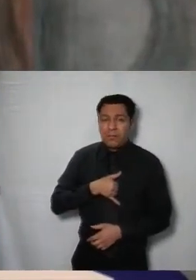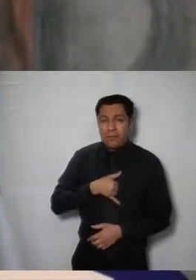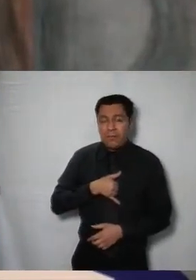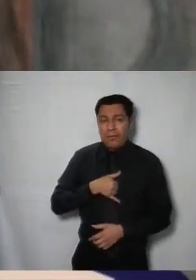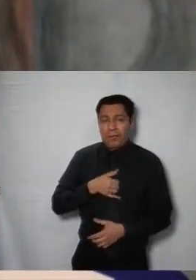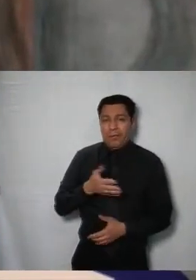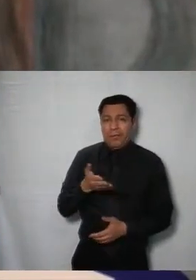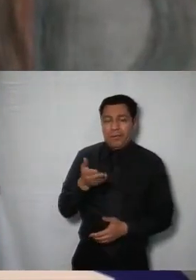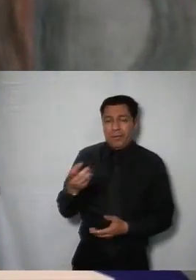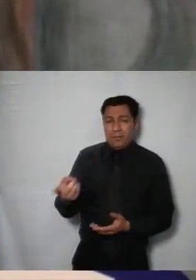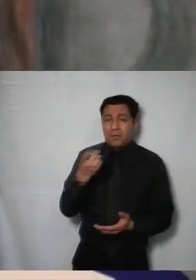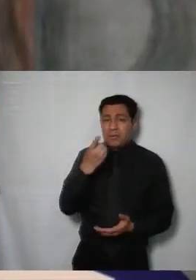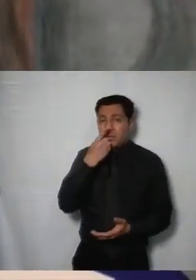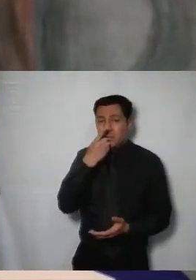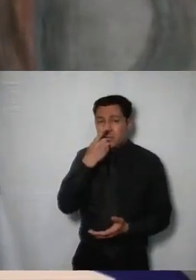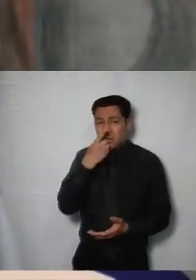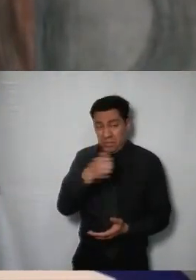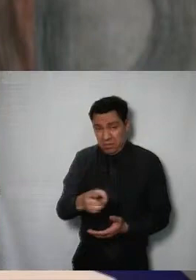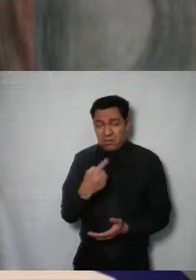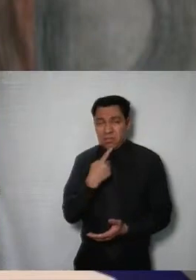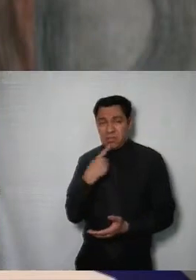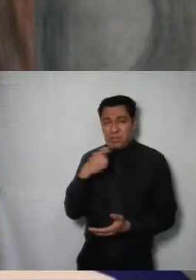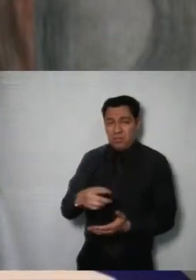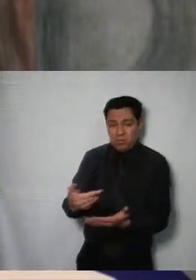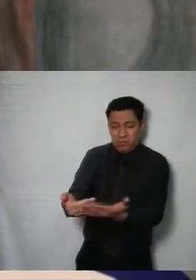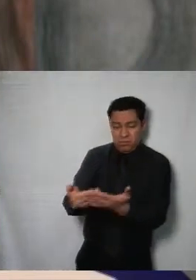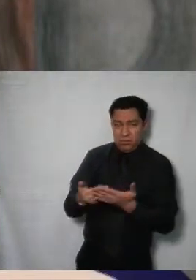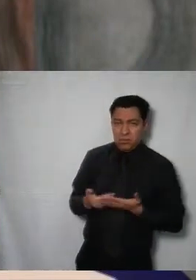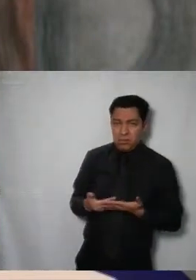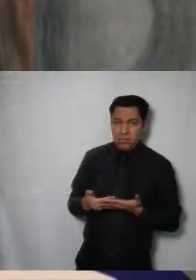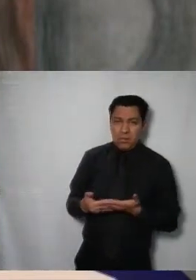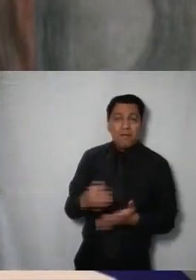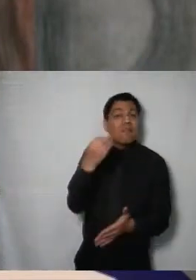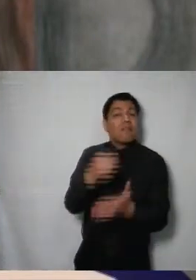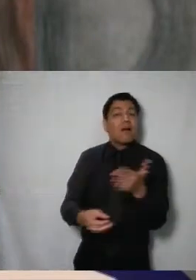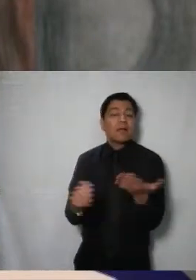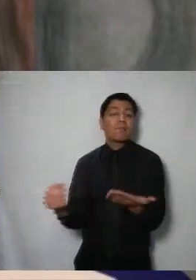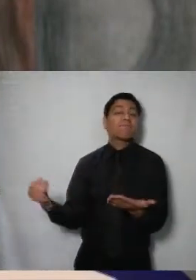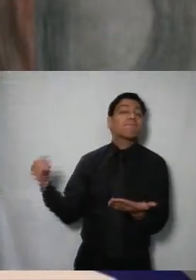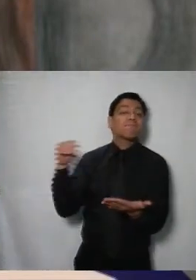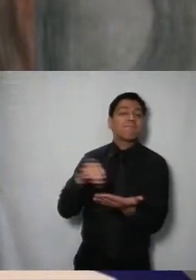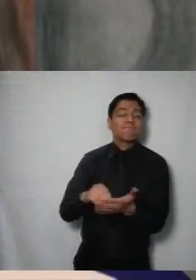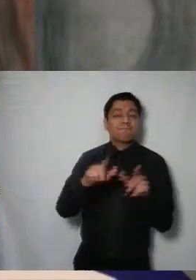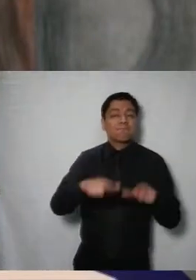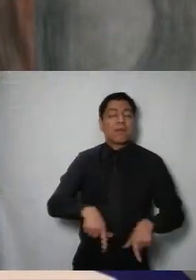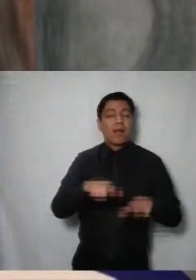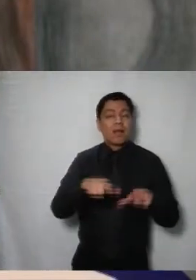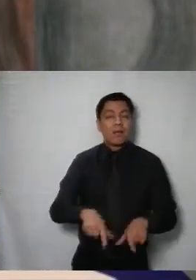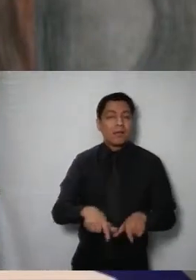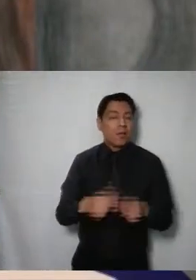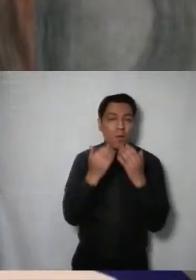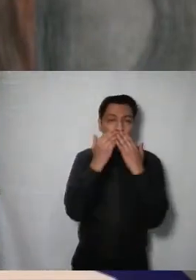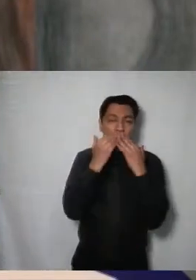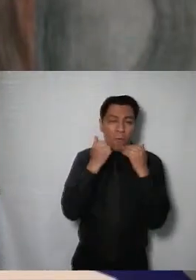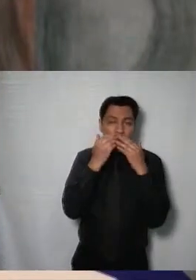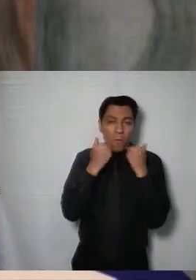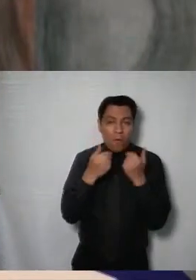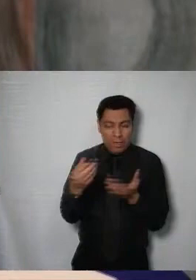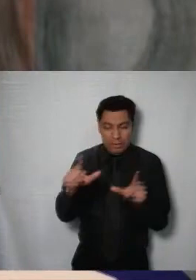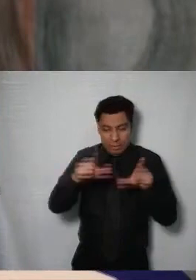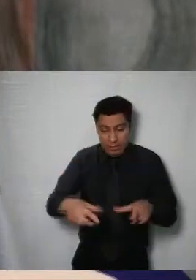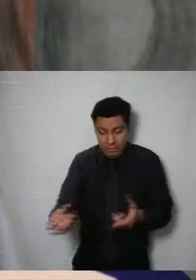este recurso entra como una omisión porque la Plataforma Nacional de Transparencia que es el mecanismo que recibe